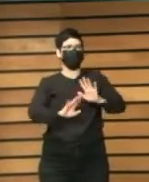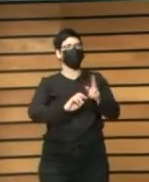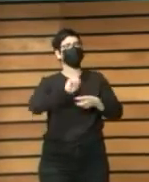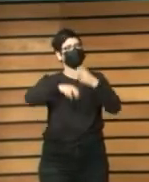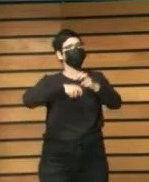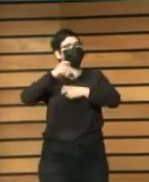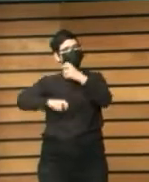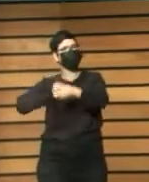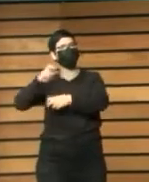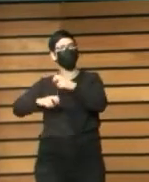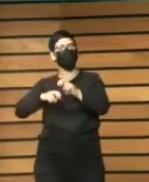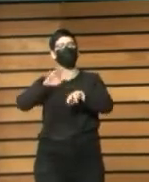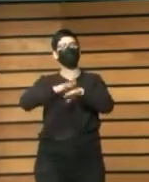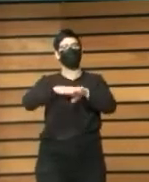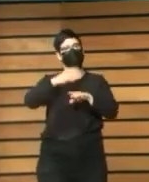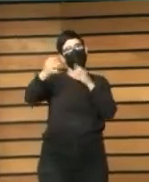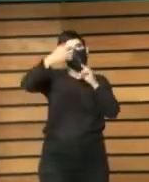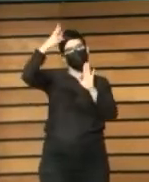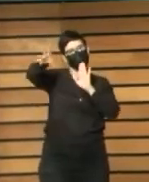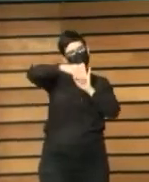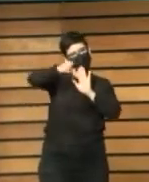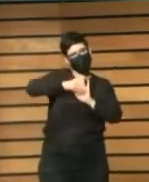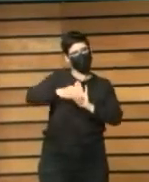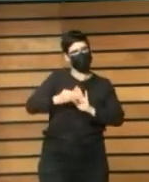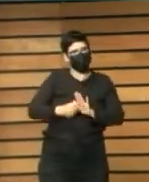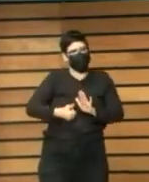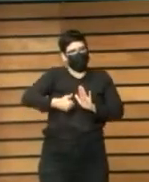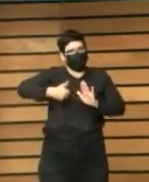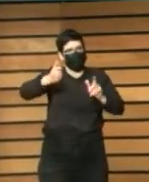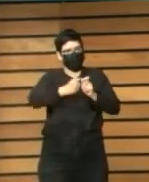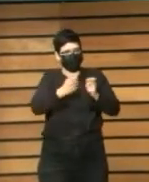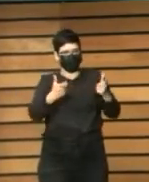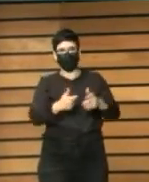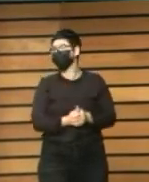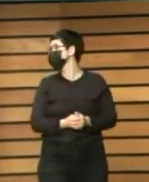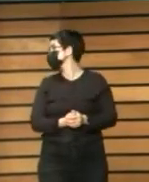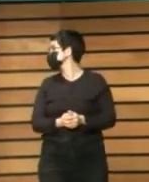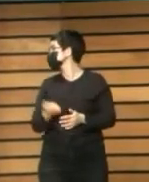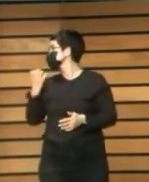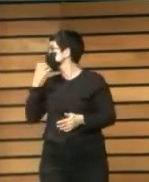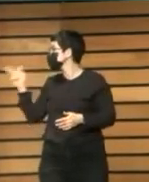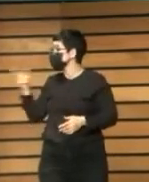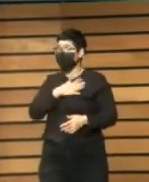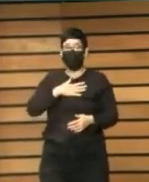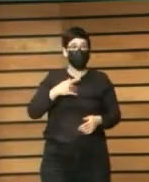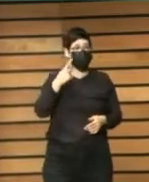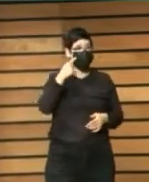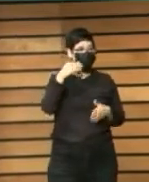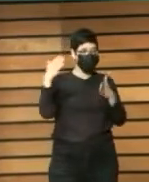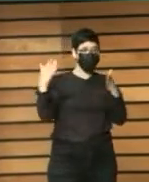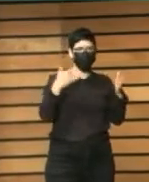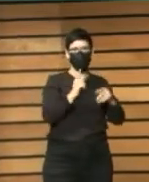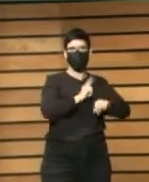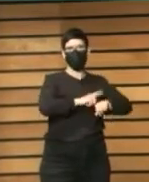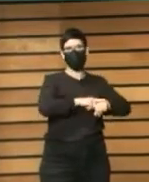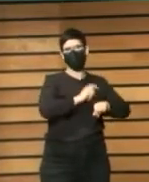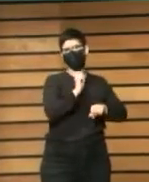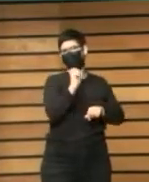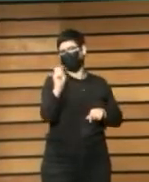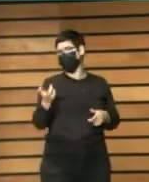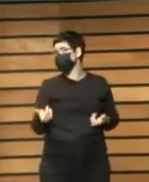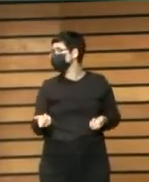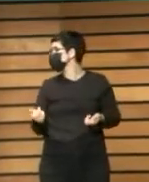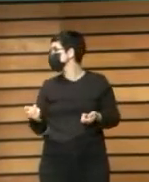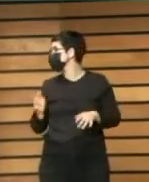principales de lo que estamos haciendo y facilite un poco la diseminación Si os parece vamos a dedicarnos ahora unos pocos minutos para